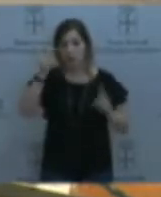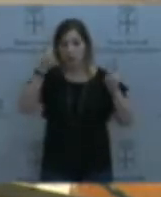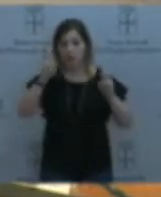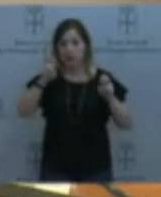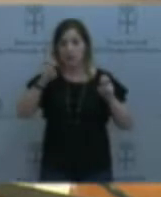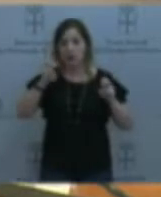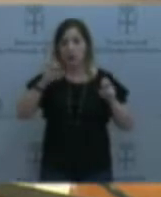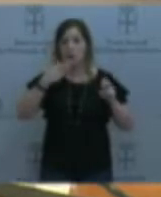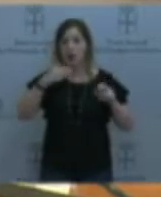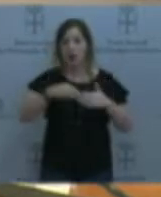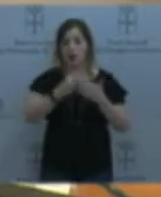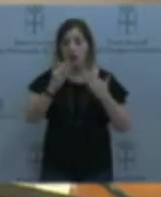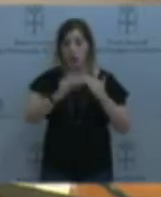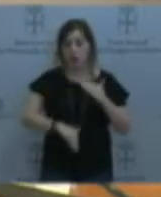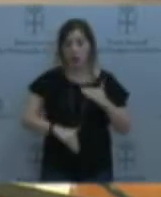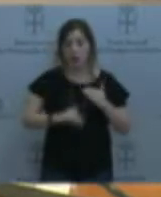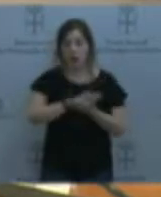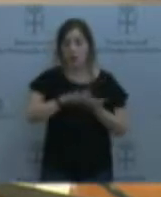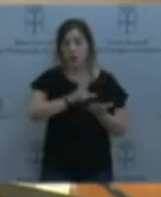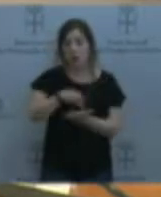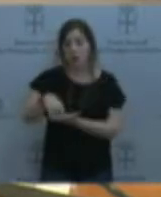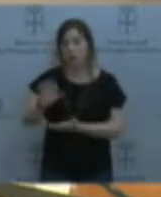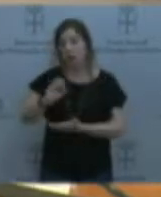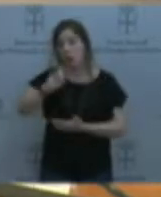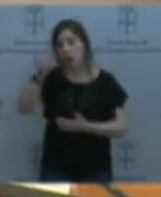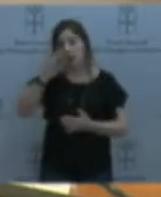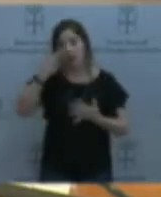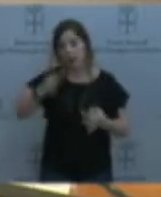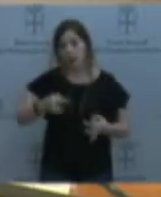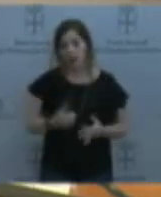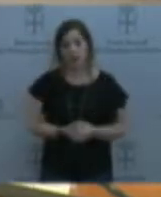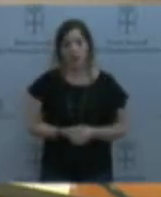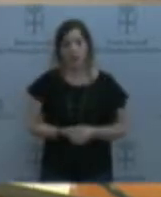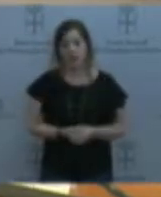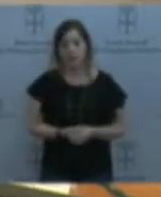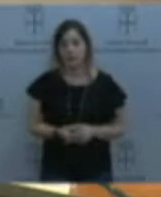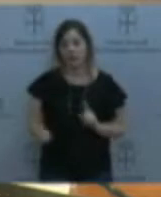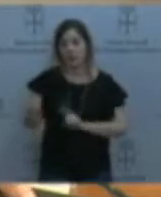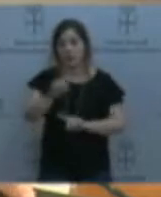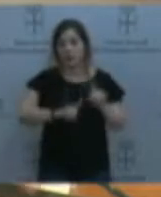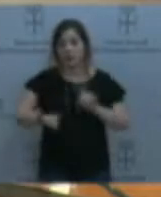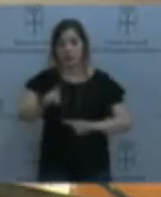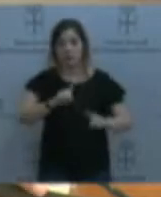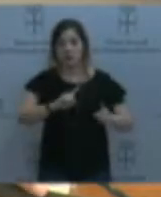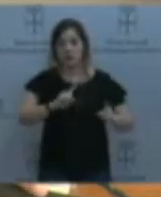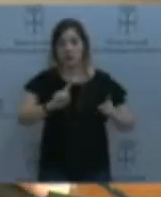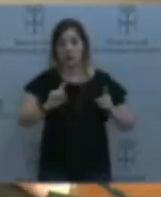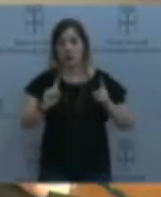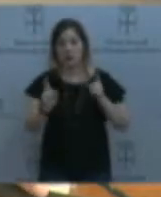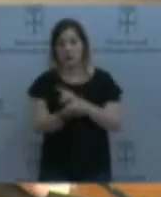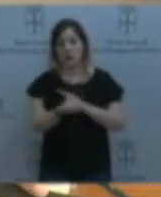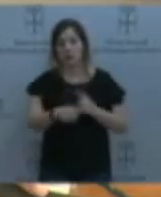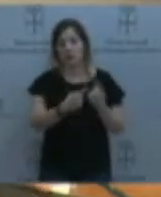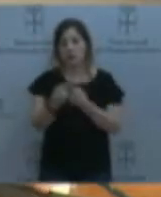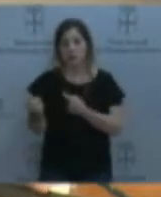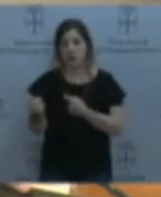de otras realidades, los problemas van cambiando y también necesitamos ir cambiando las respuestas. Y